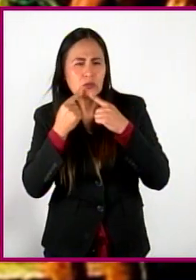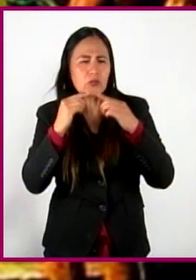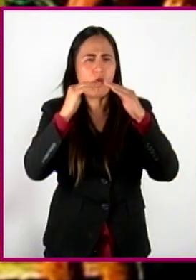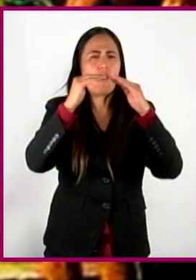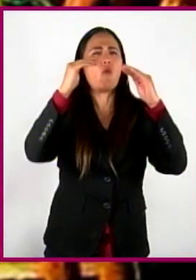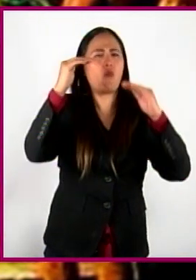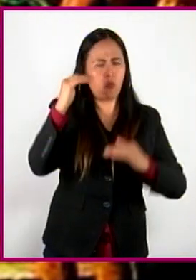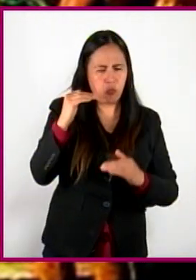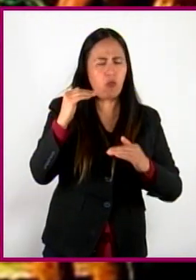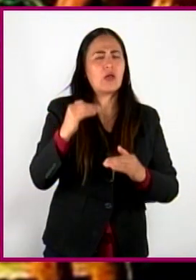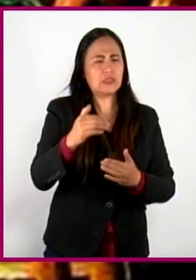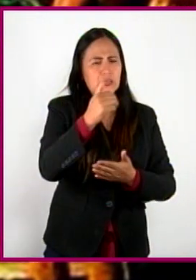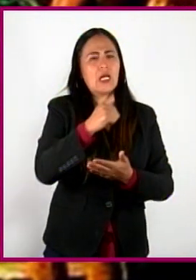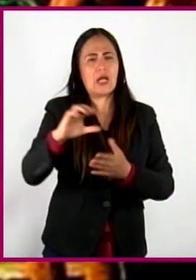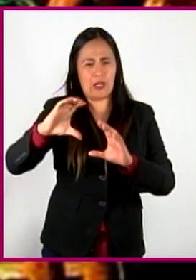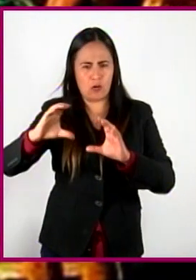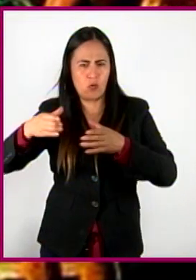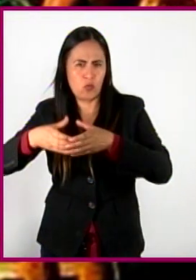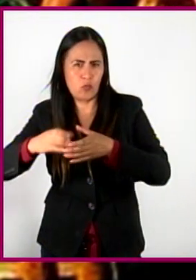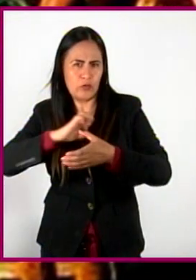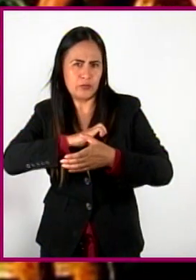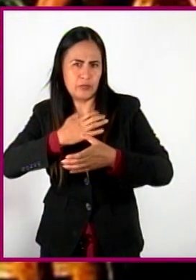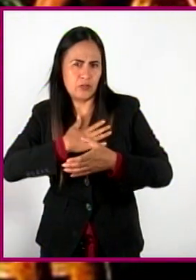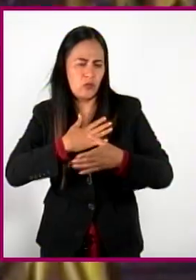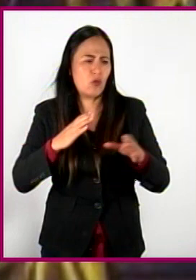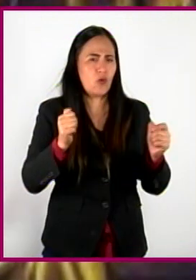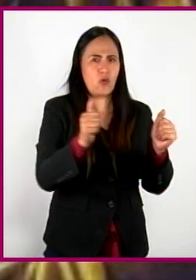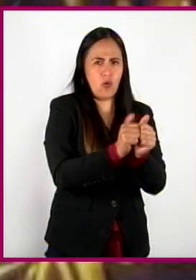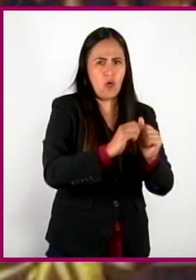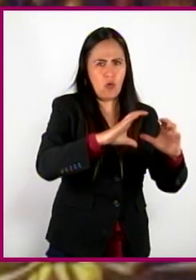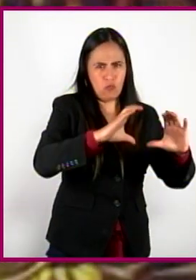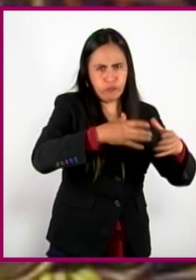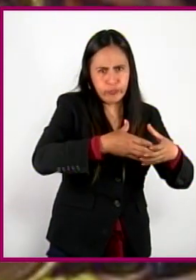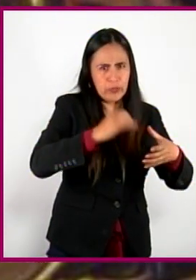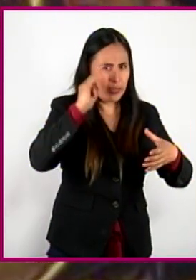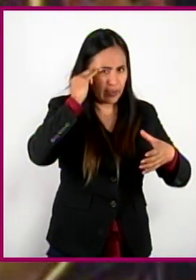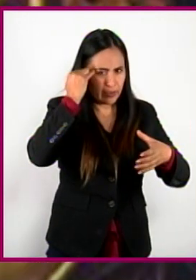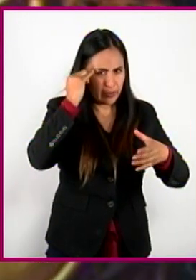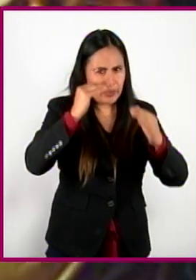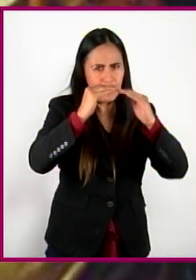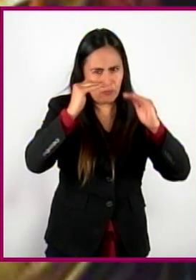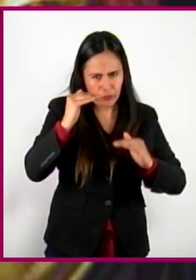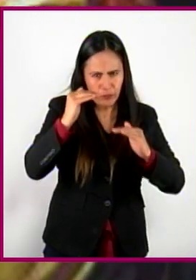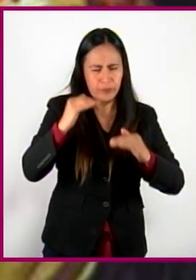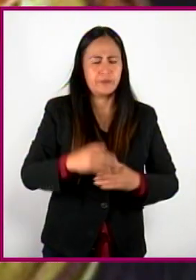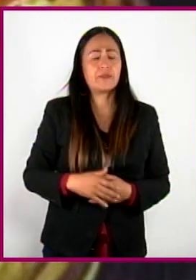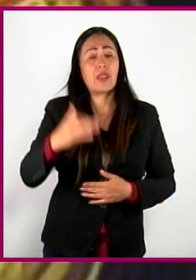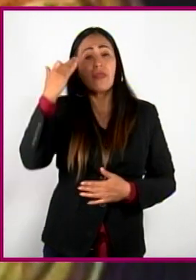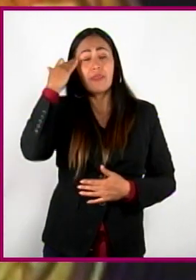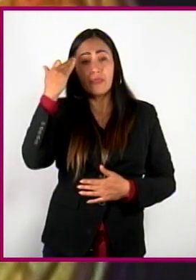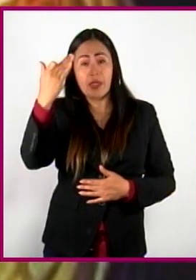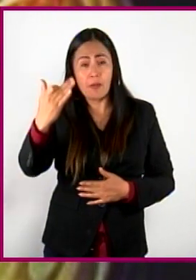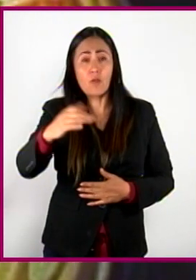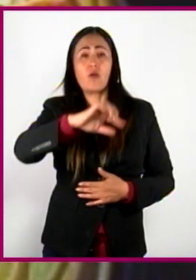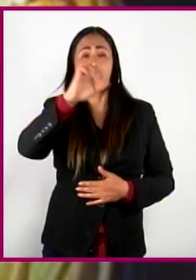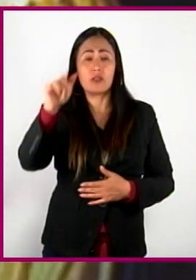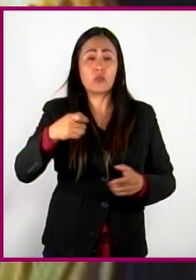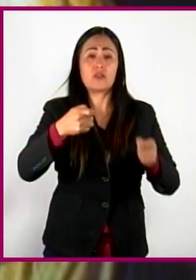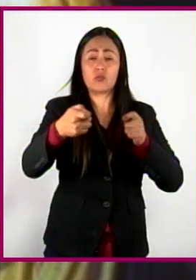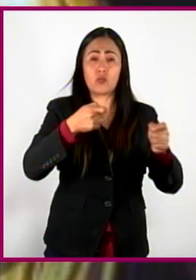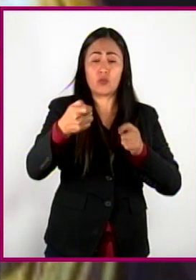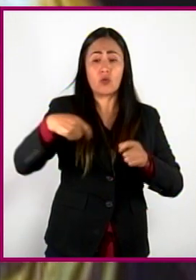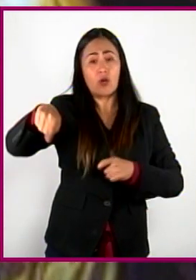entre las cúpulas españolas e indígenas. Con el paso del tiempo y para garantizar el control, los